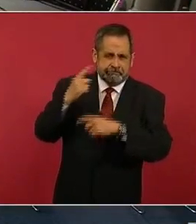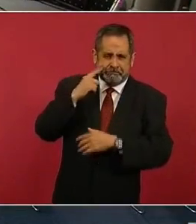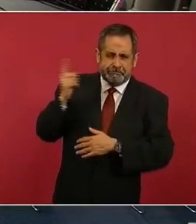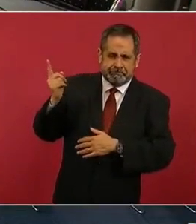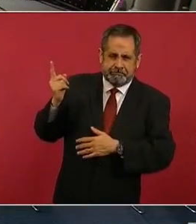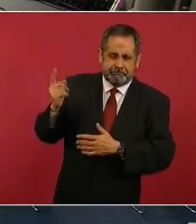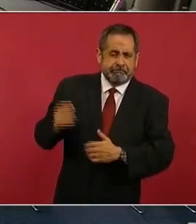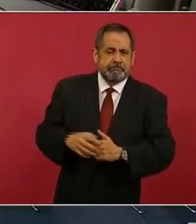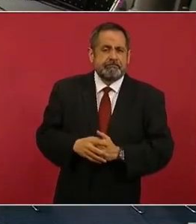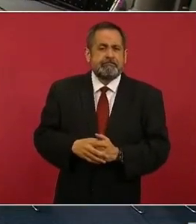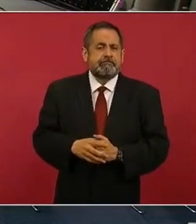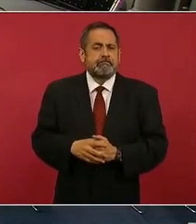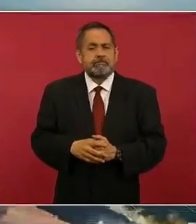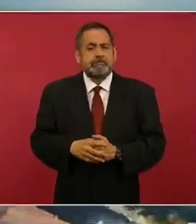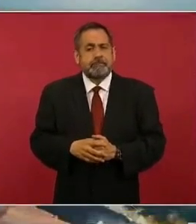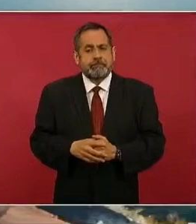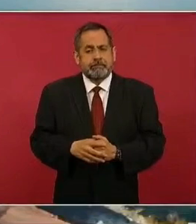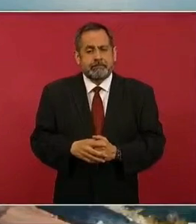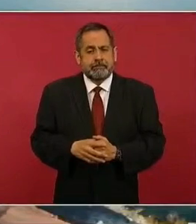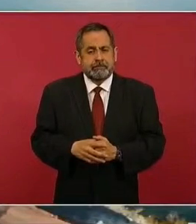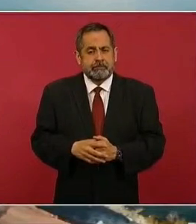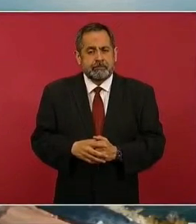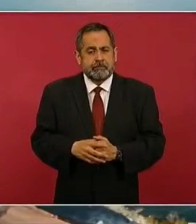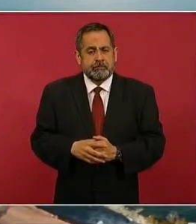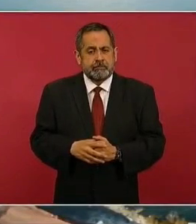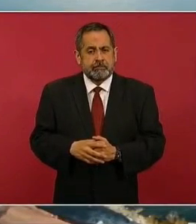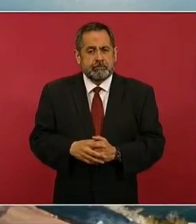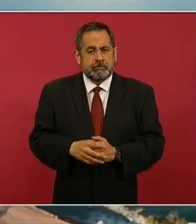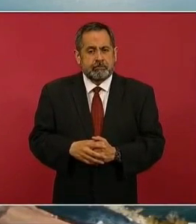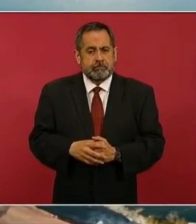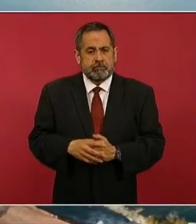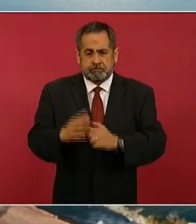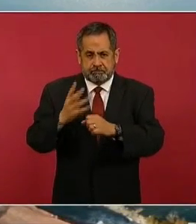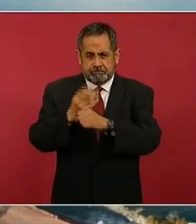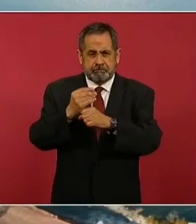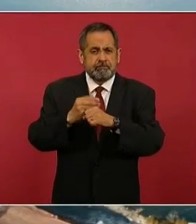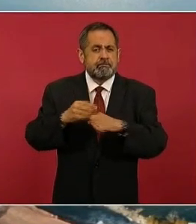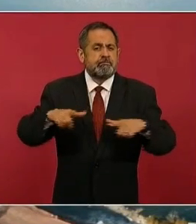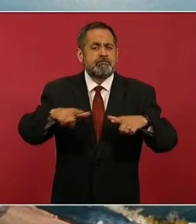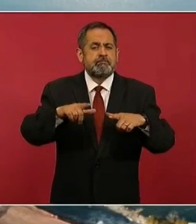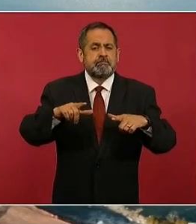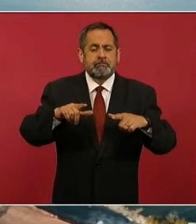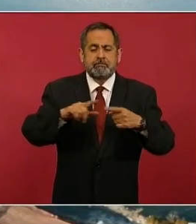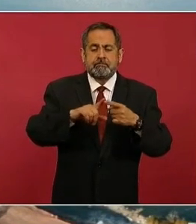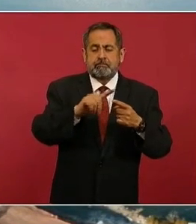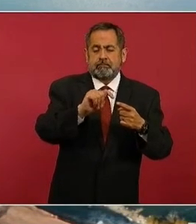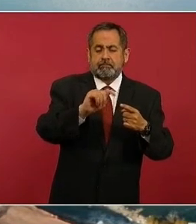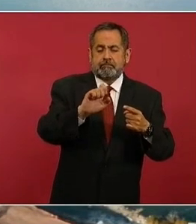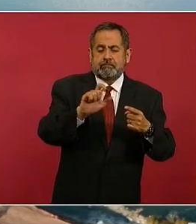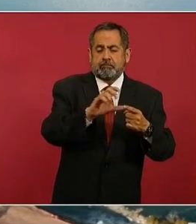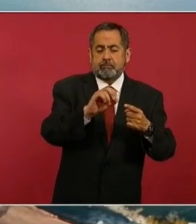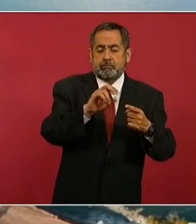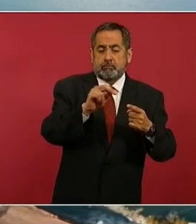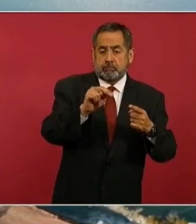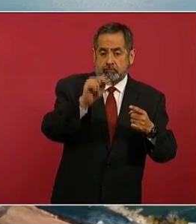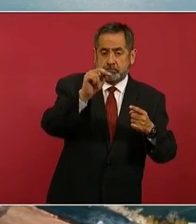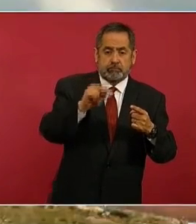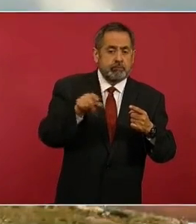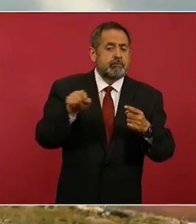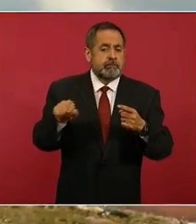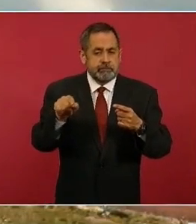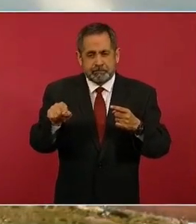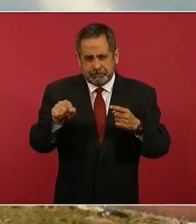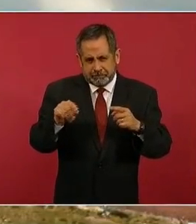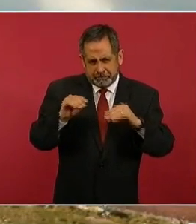ya con los bordos recuperados. En cuanto a la recuperación de las lagunas Jalapango y Texcoco Norte, se ejecutará